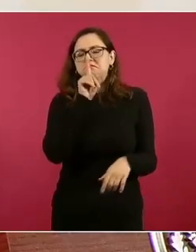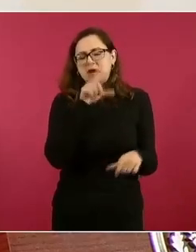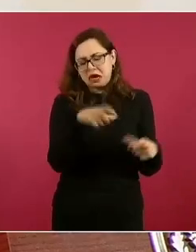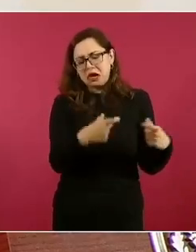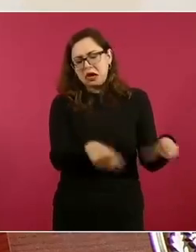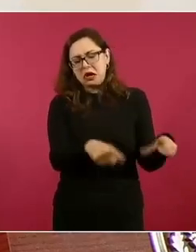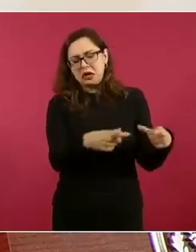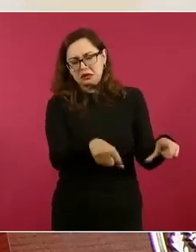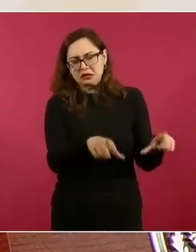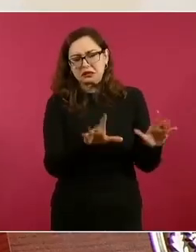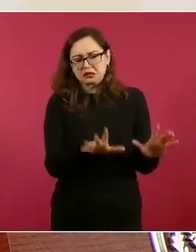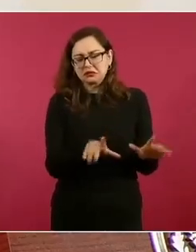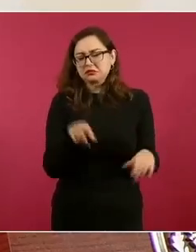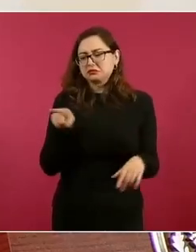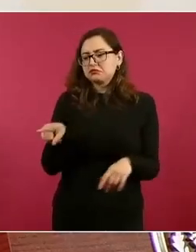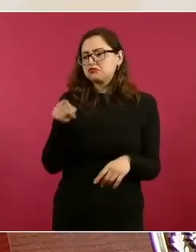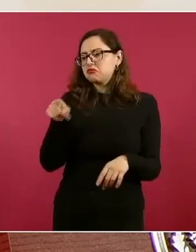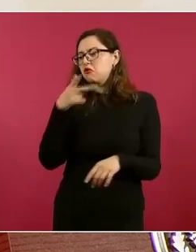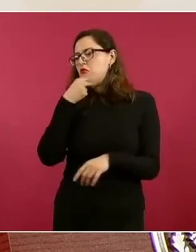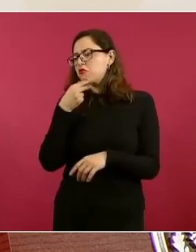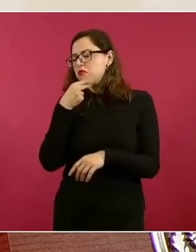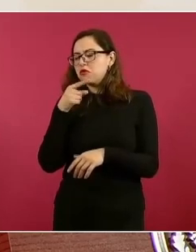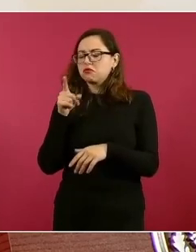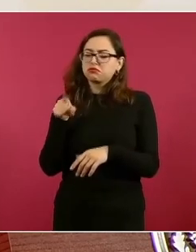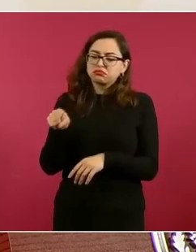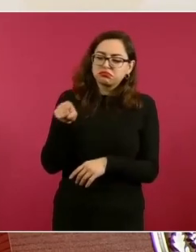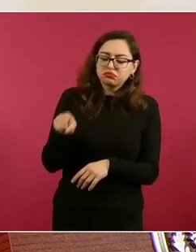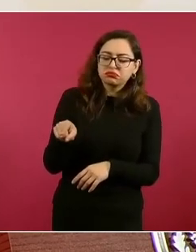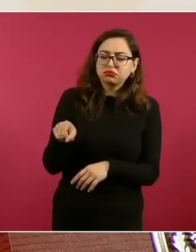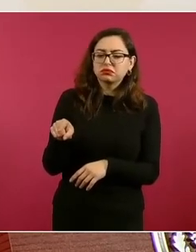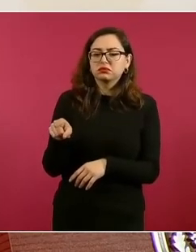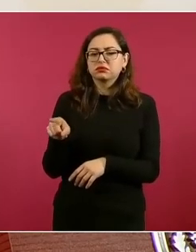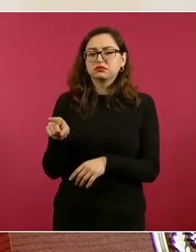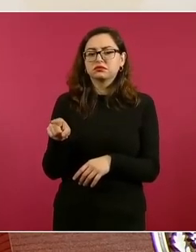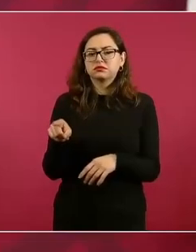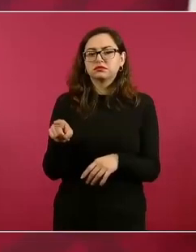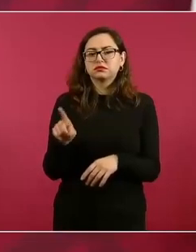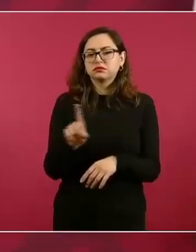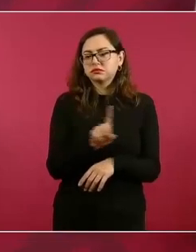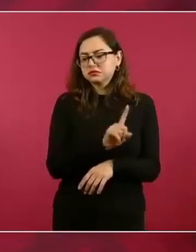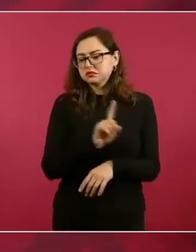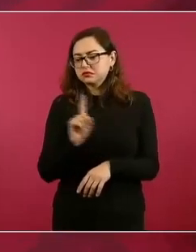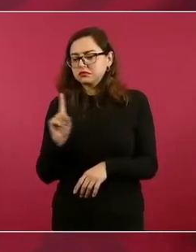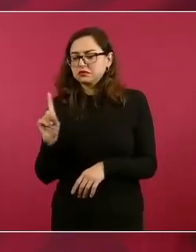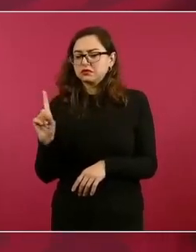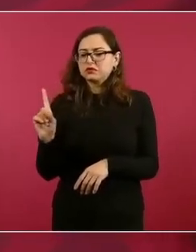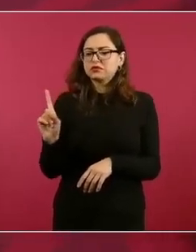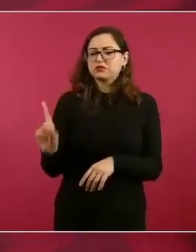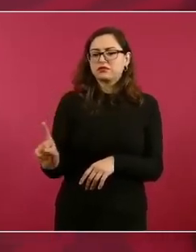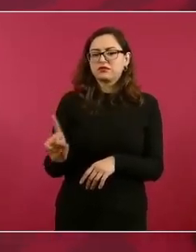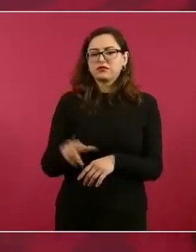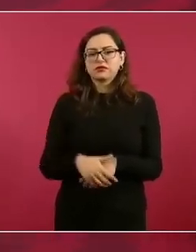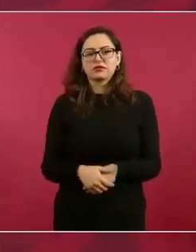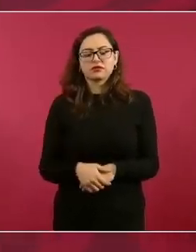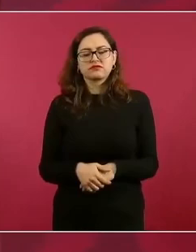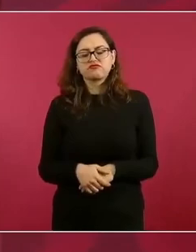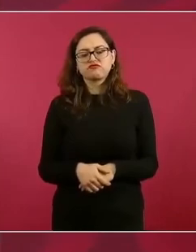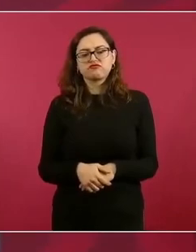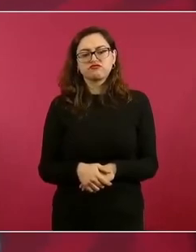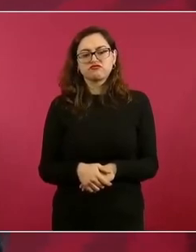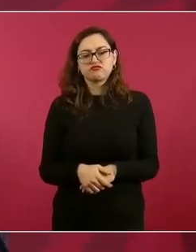Y este empezó a hablar en